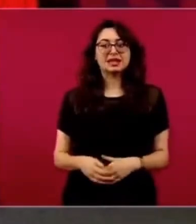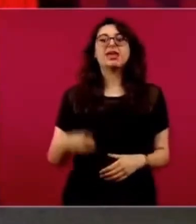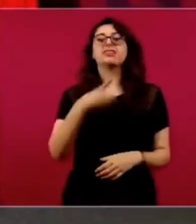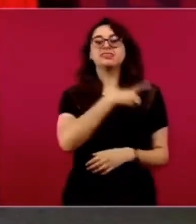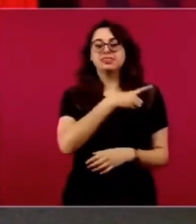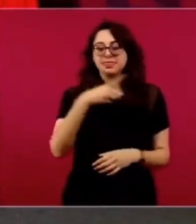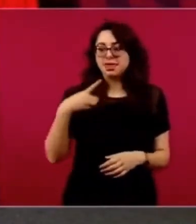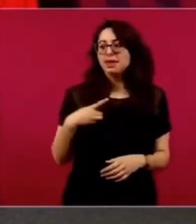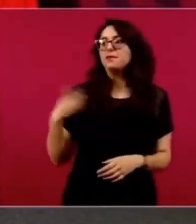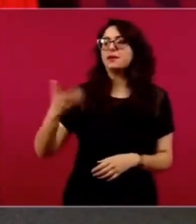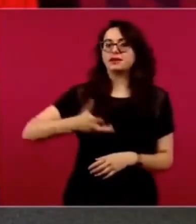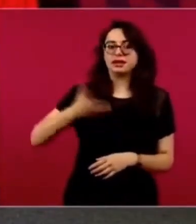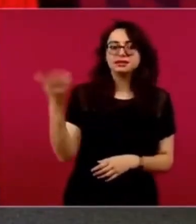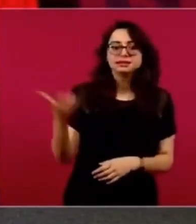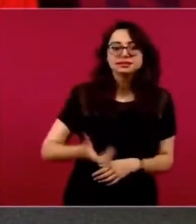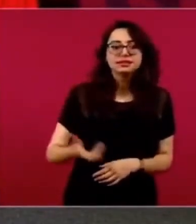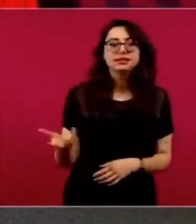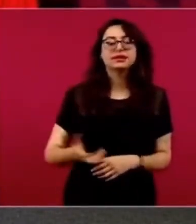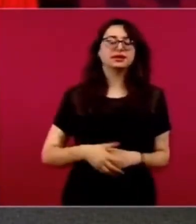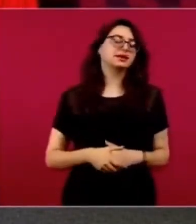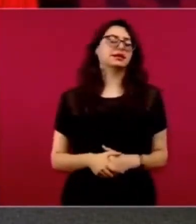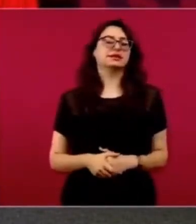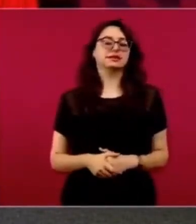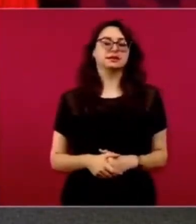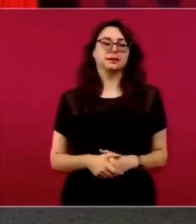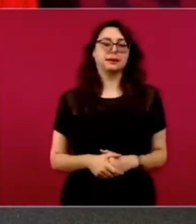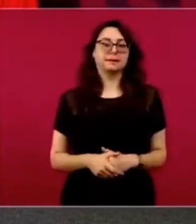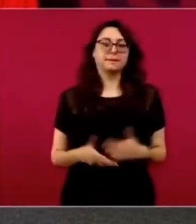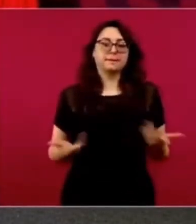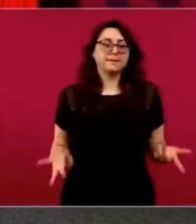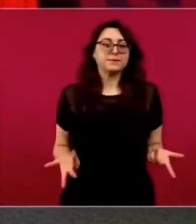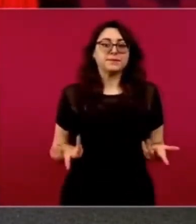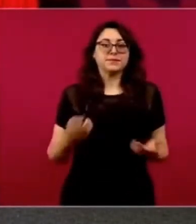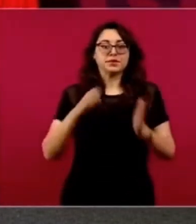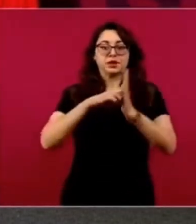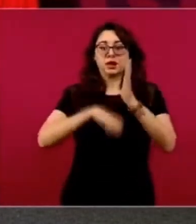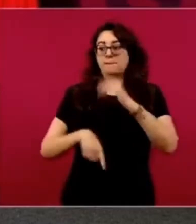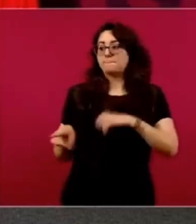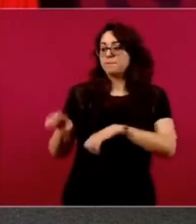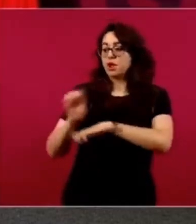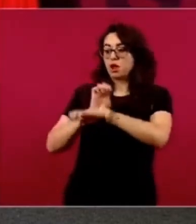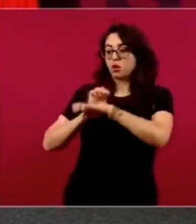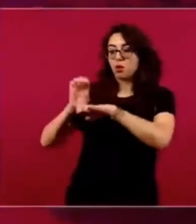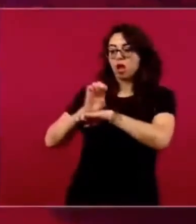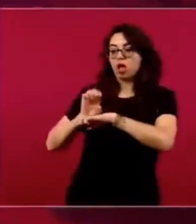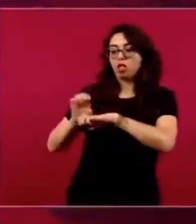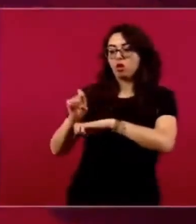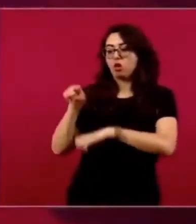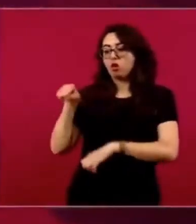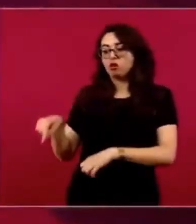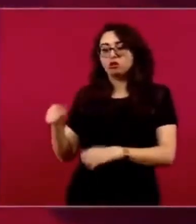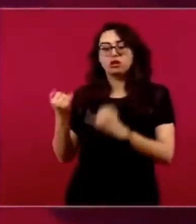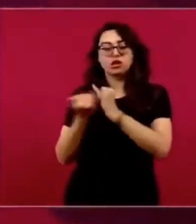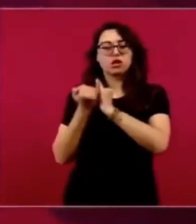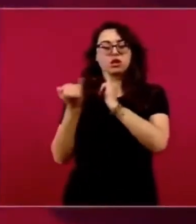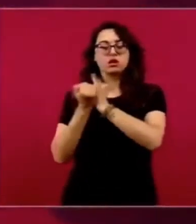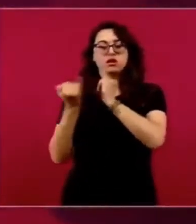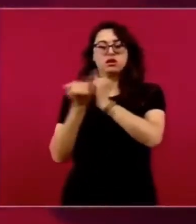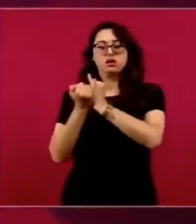nos guste o no nos guste, a lo de Ecuador. Iban a